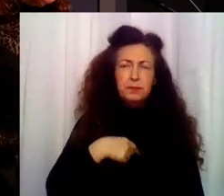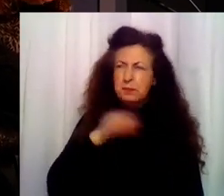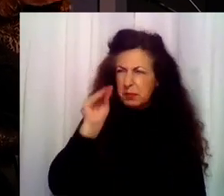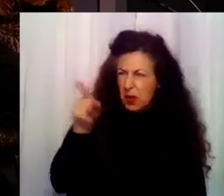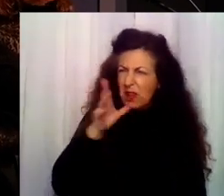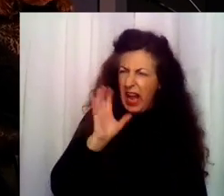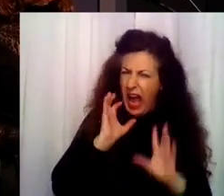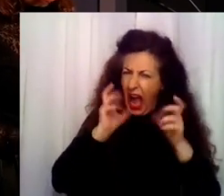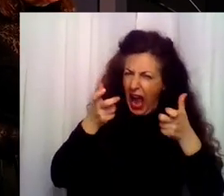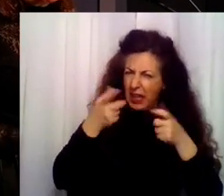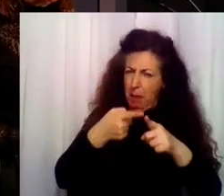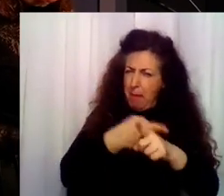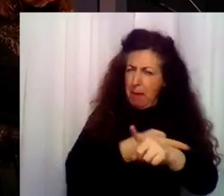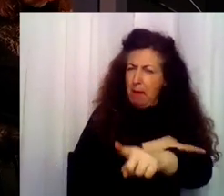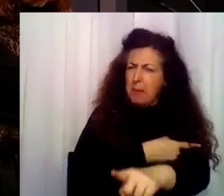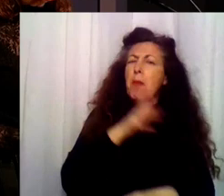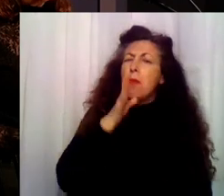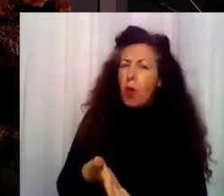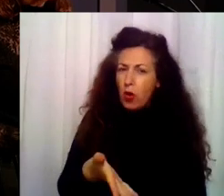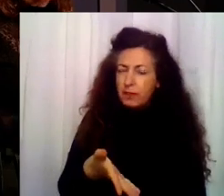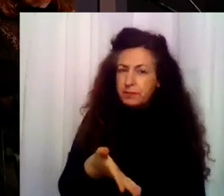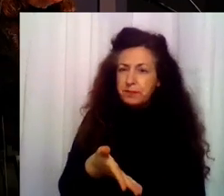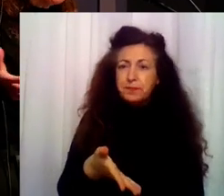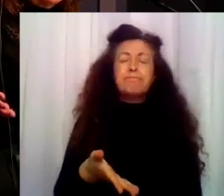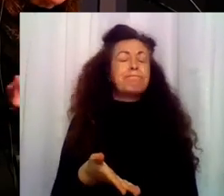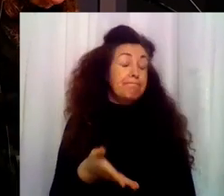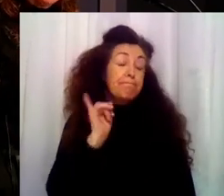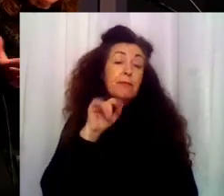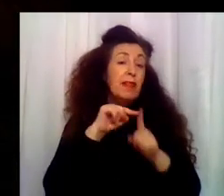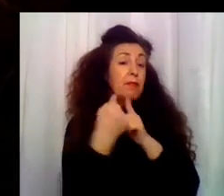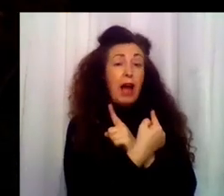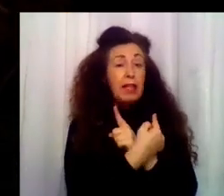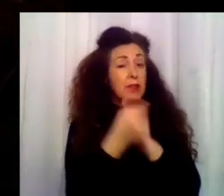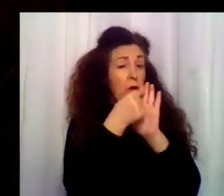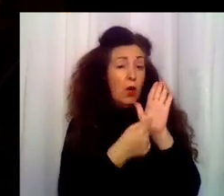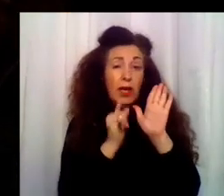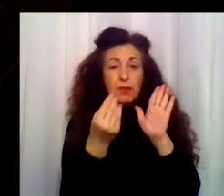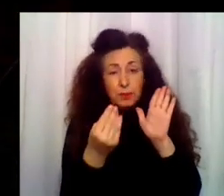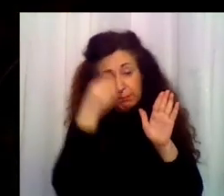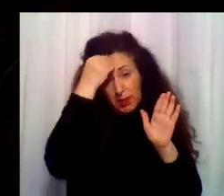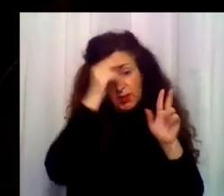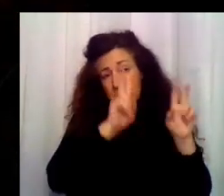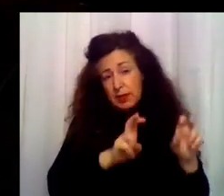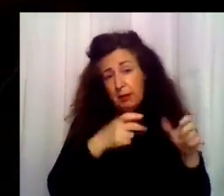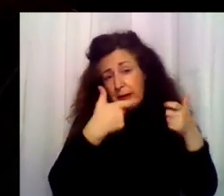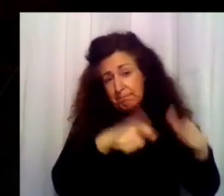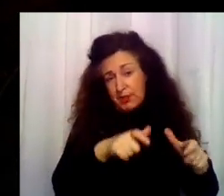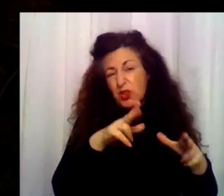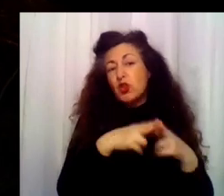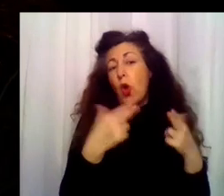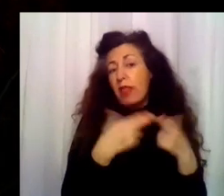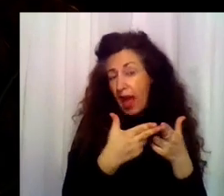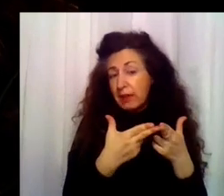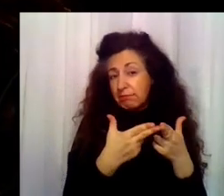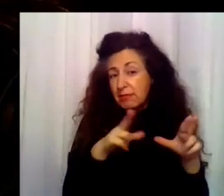Bueno, son muchos los factores que intervienen. Estamos tratando de analizarlos, por un lado, sociales. Podríamos hablar